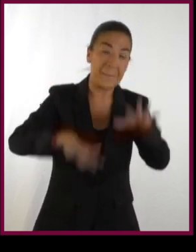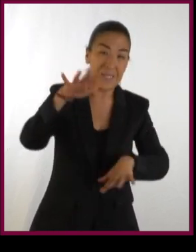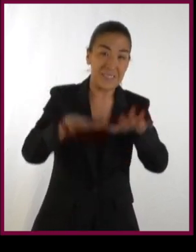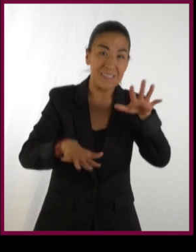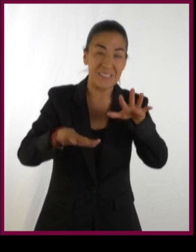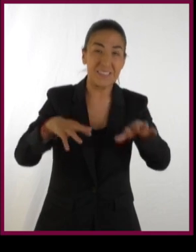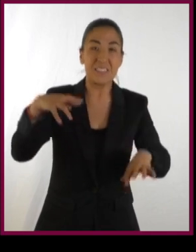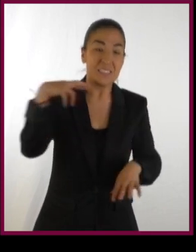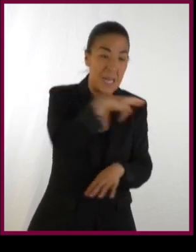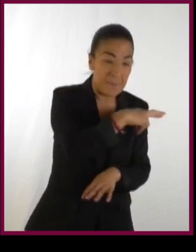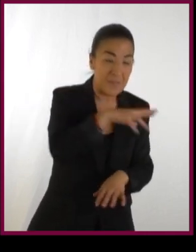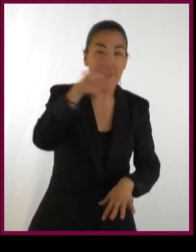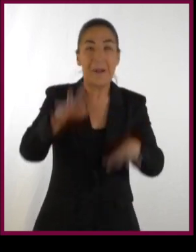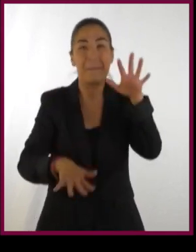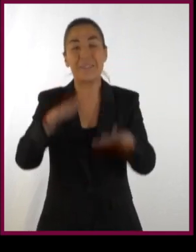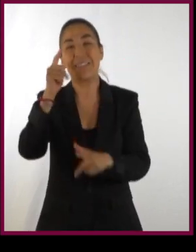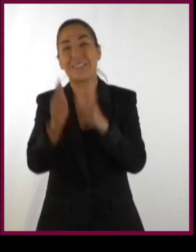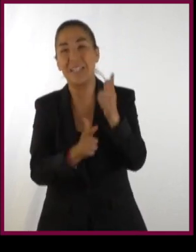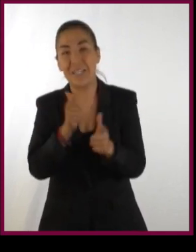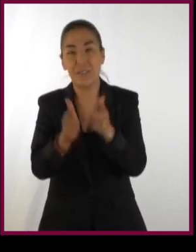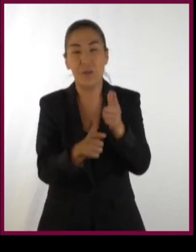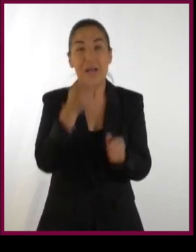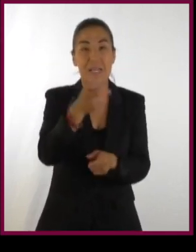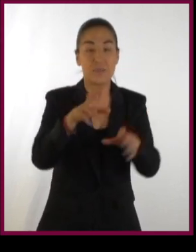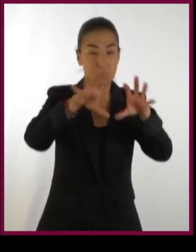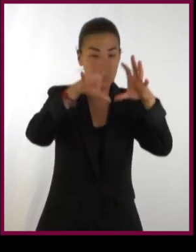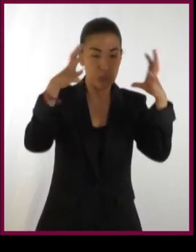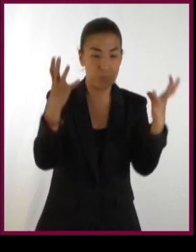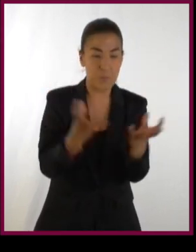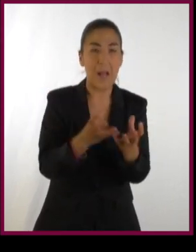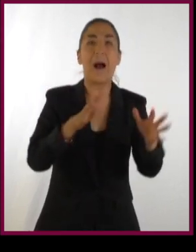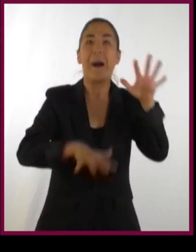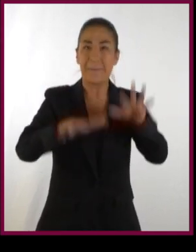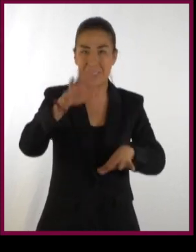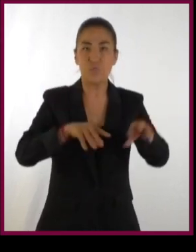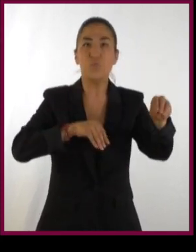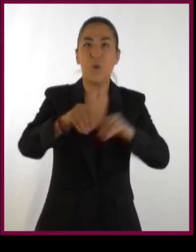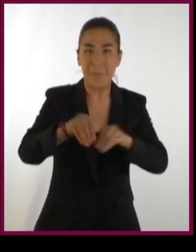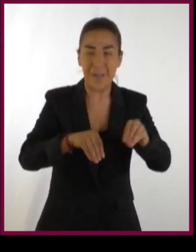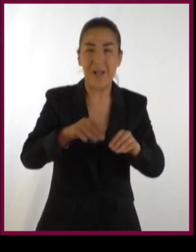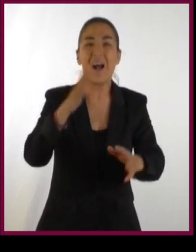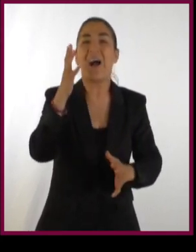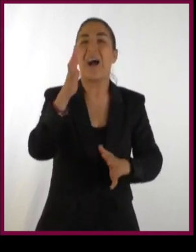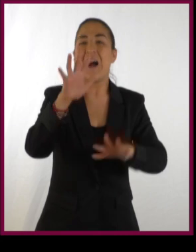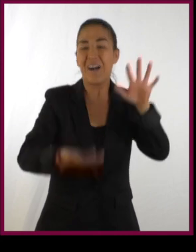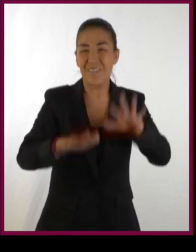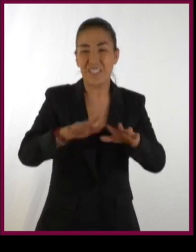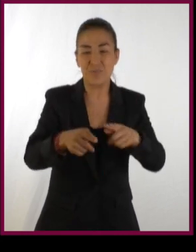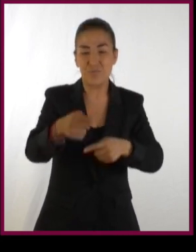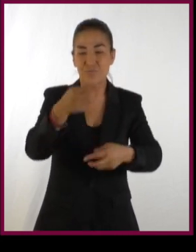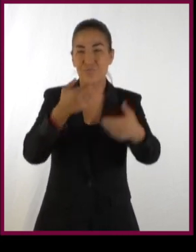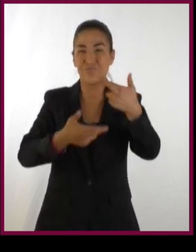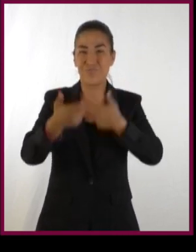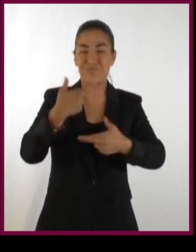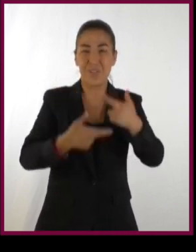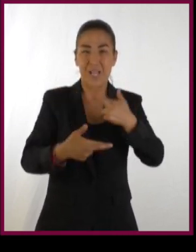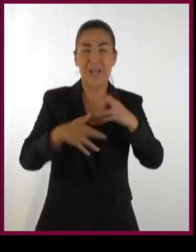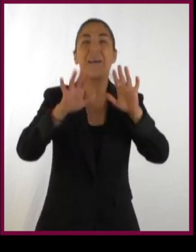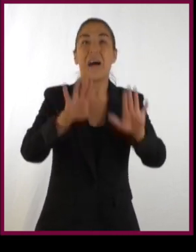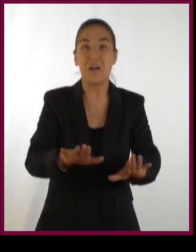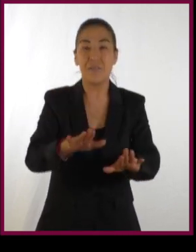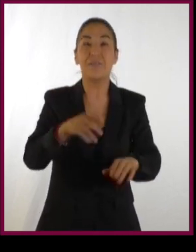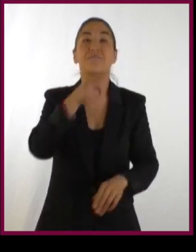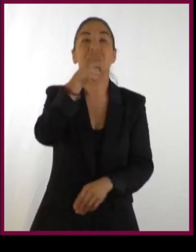velocidad. A veces se mueven más rápido, a veces más lento. Y por último, los planetas a veces avanzan y a veces retroceden.